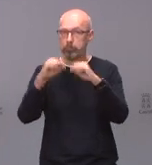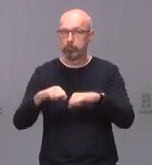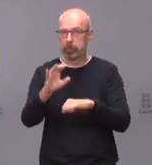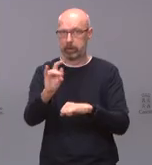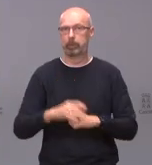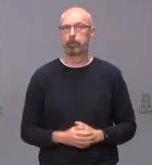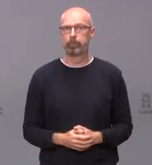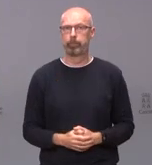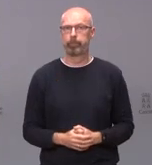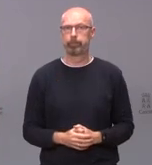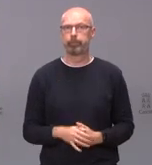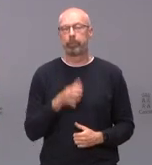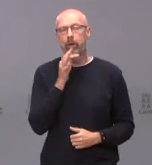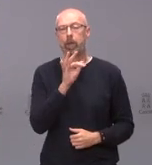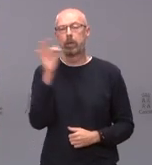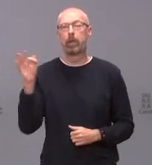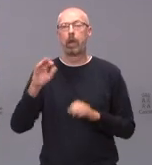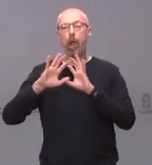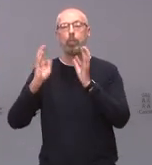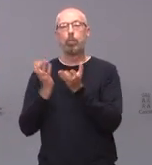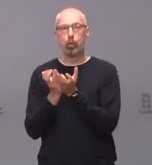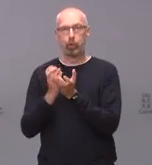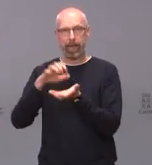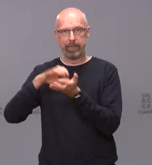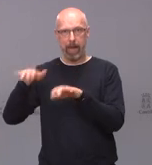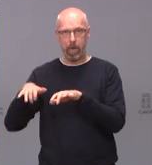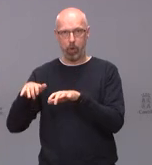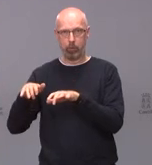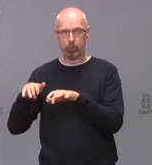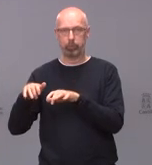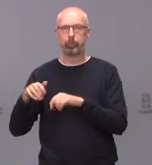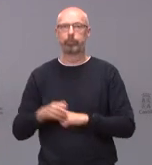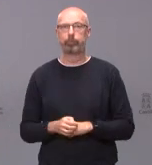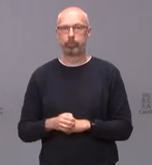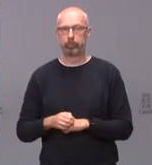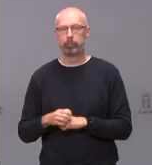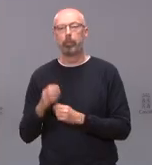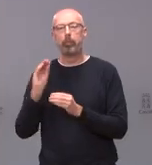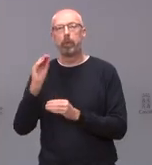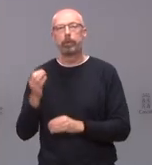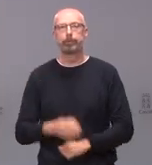nos vamos al mundo de Castilla y León allí tenemos a Ricardo García Ricardo cuando quieras